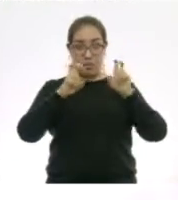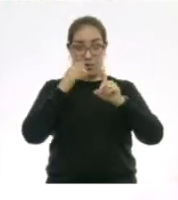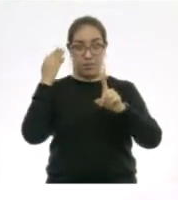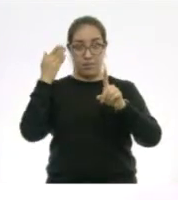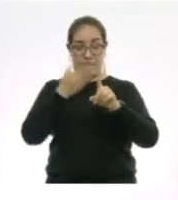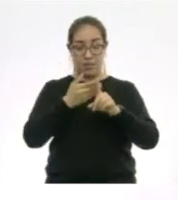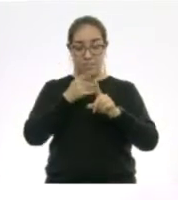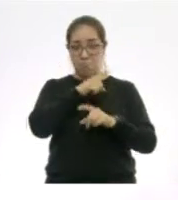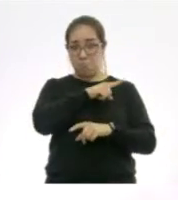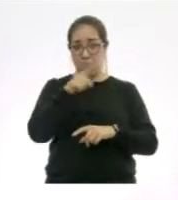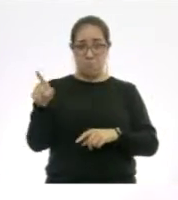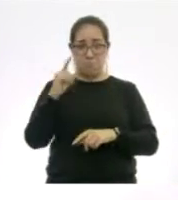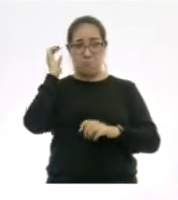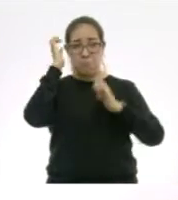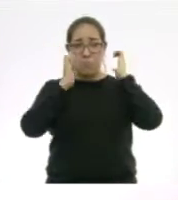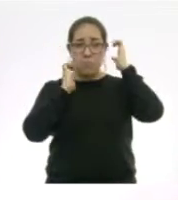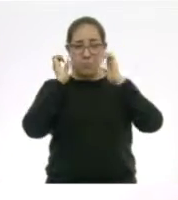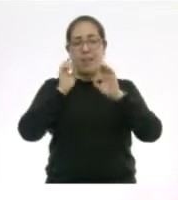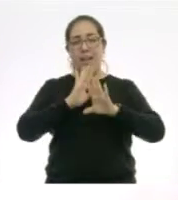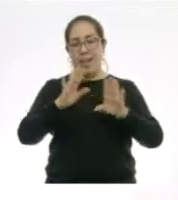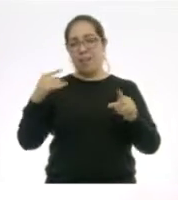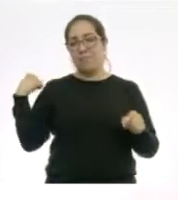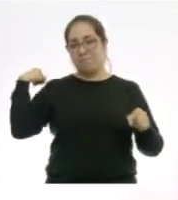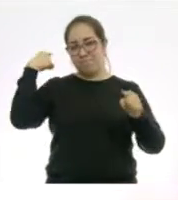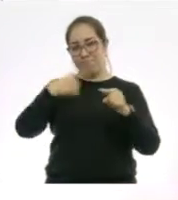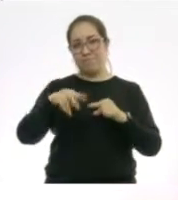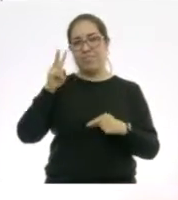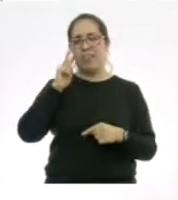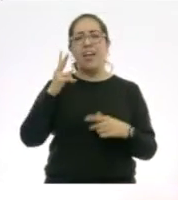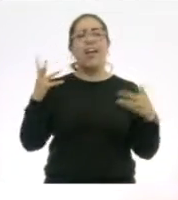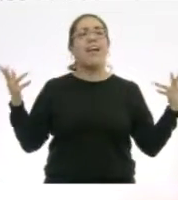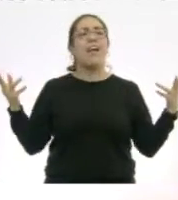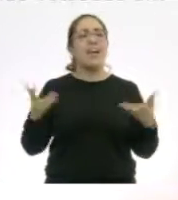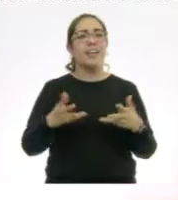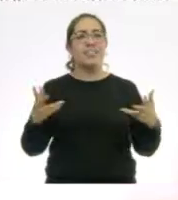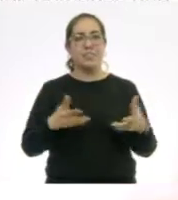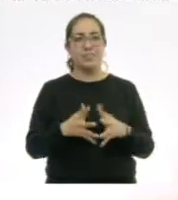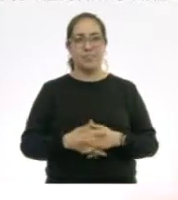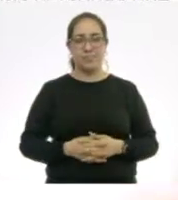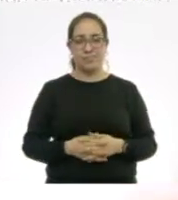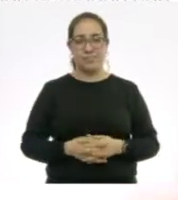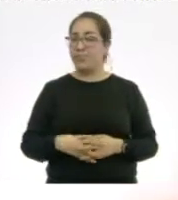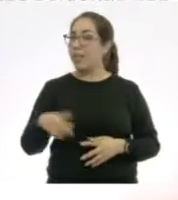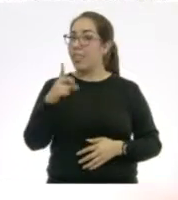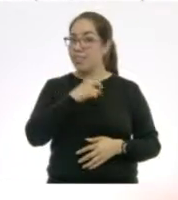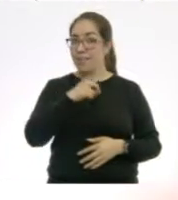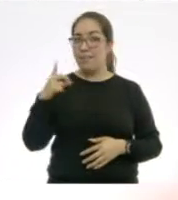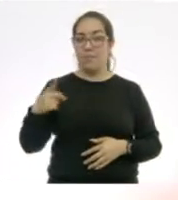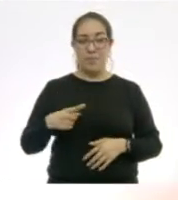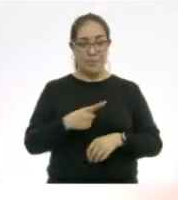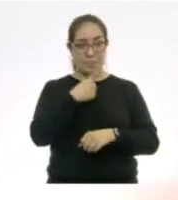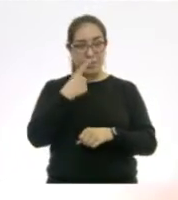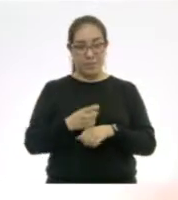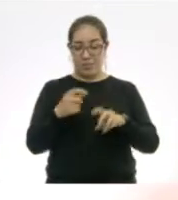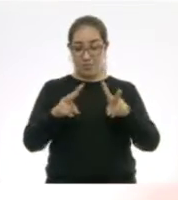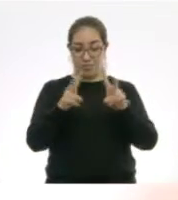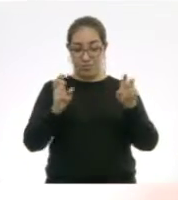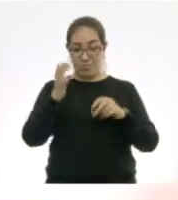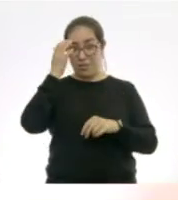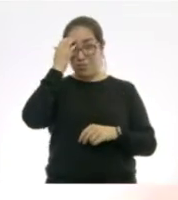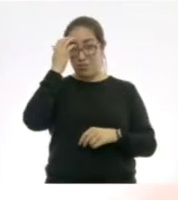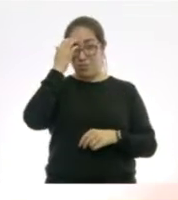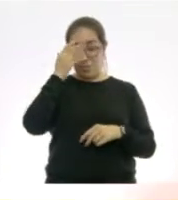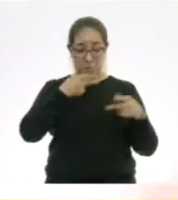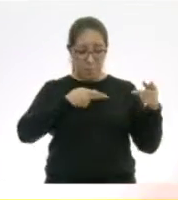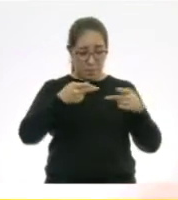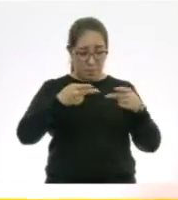vieron en sesiones anteriores. Vamos a puntualizar. Tienes que conocer el tema. Preparar